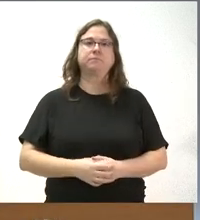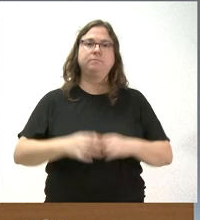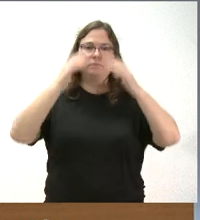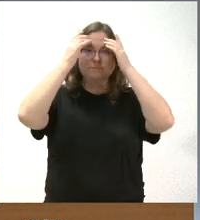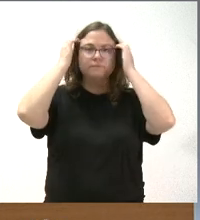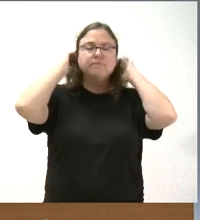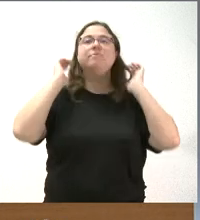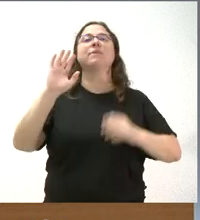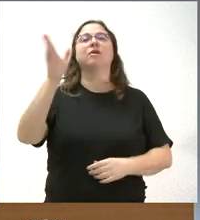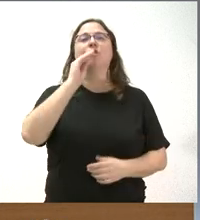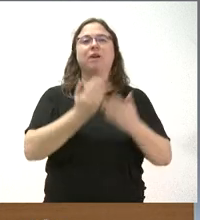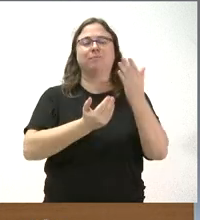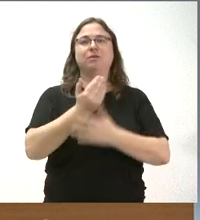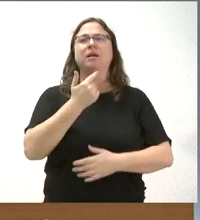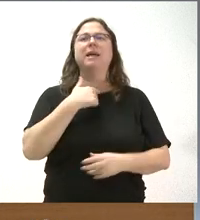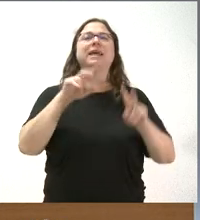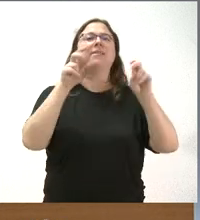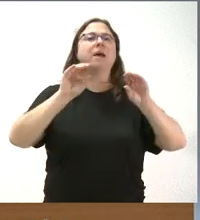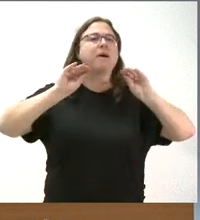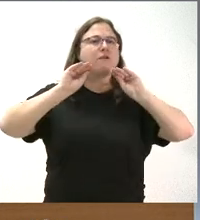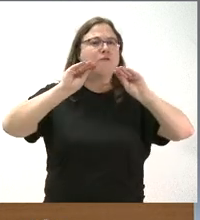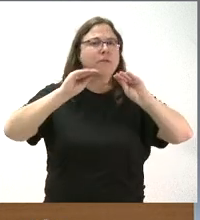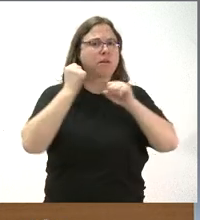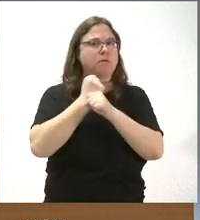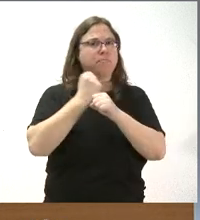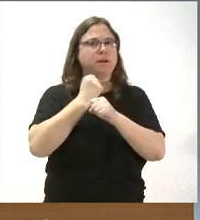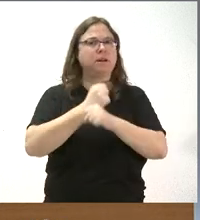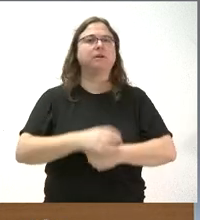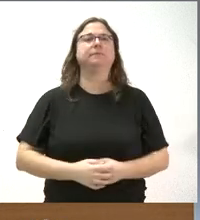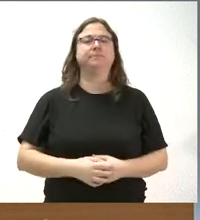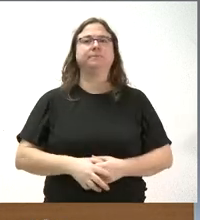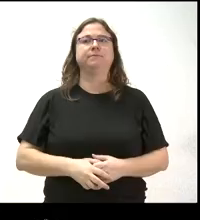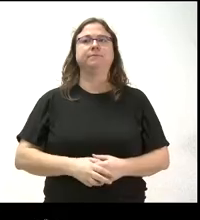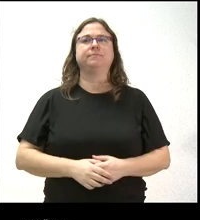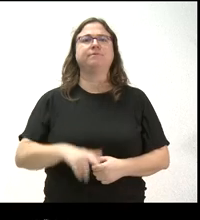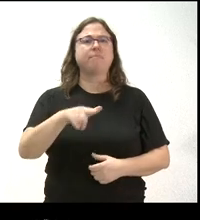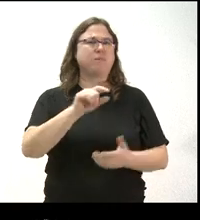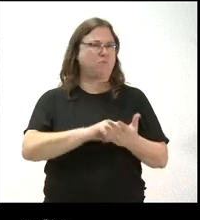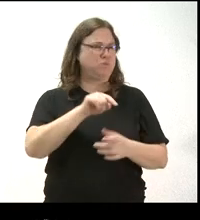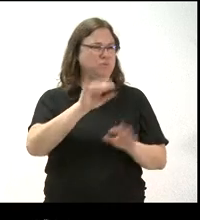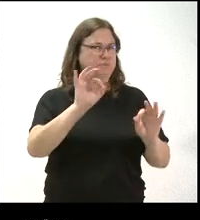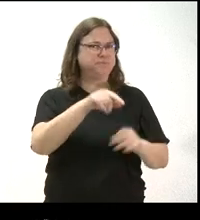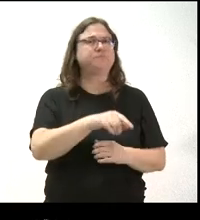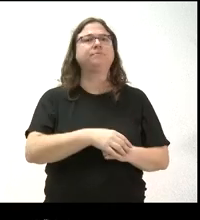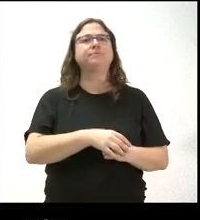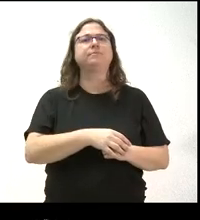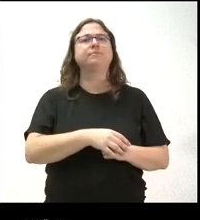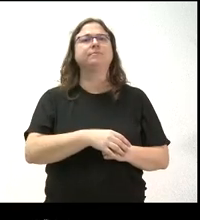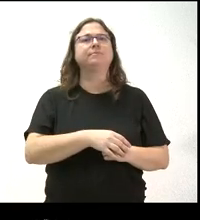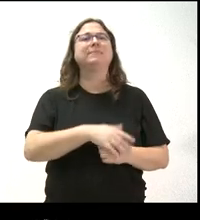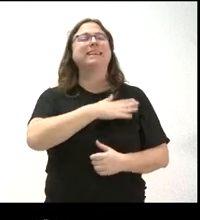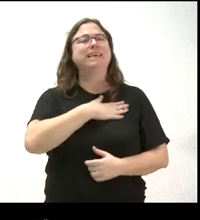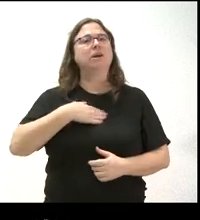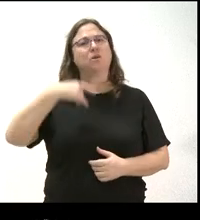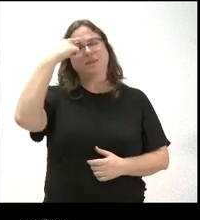Hola, buenas. Sobre el tema de la formación para el empleo, más allá de este punto concreto, me gustaría saber si